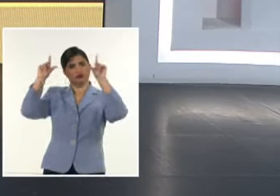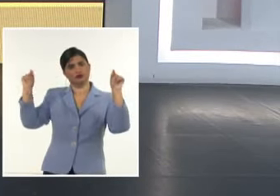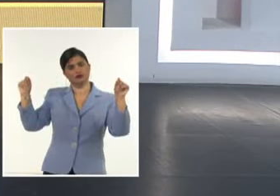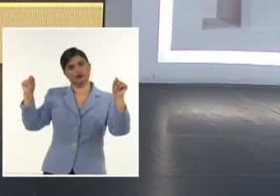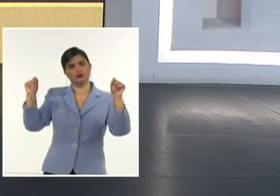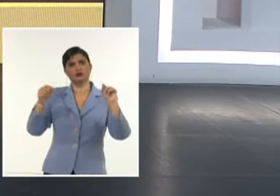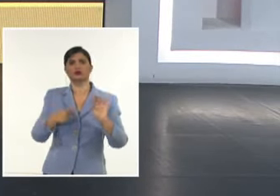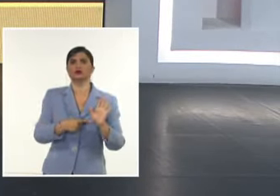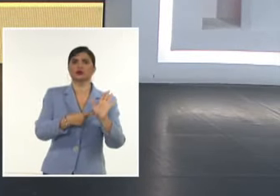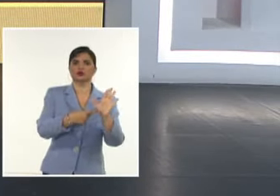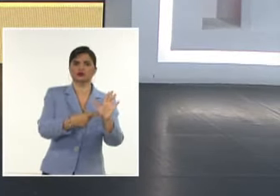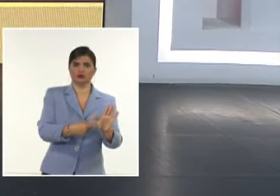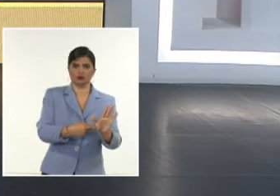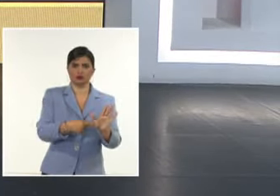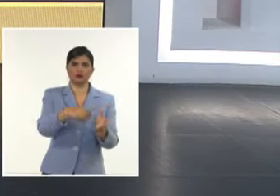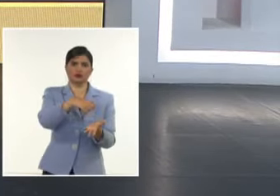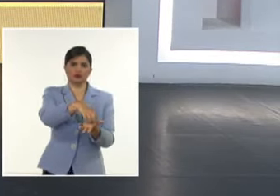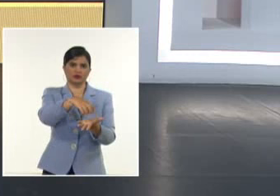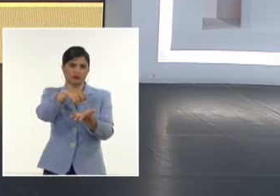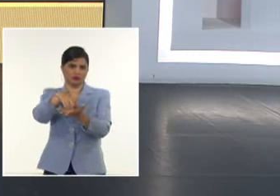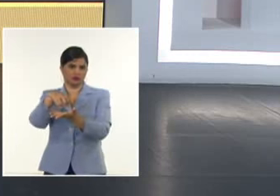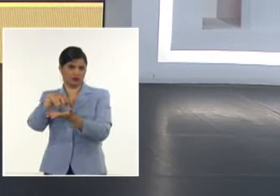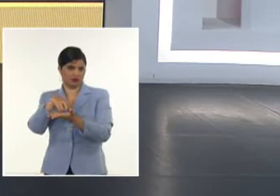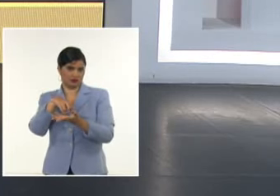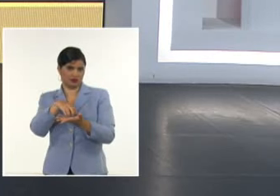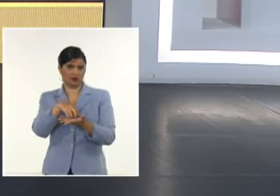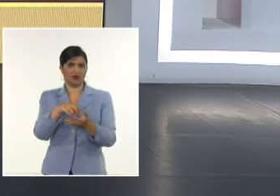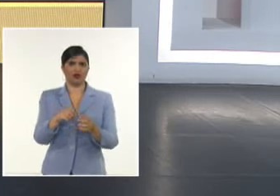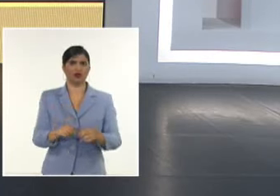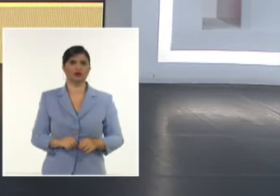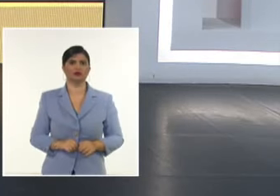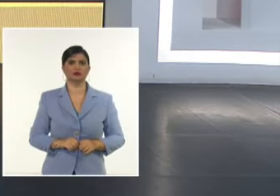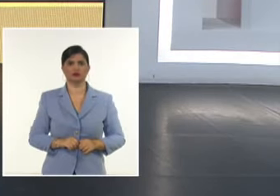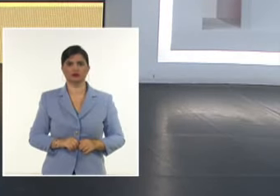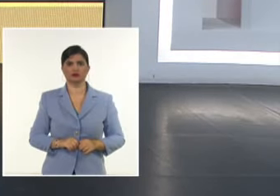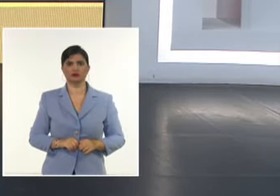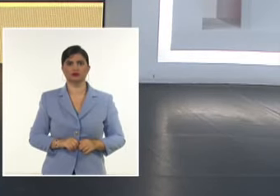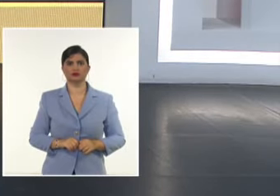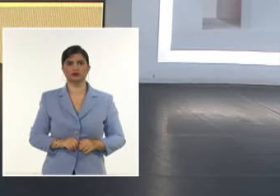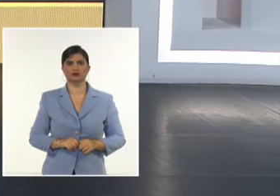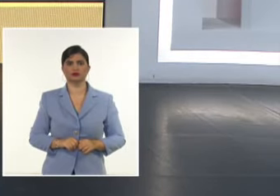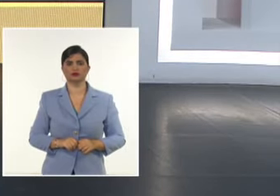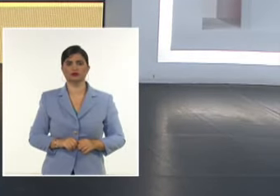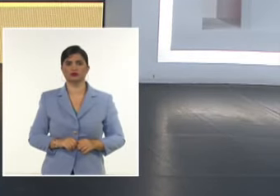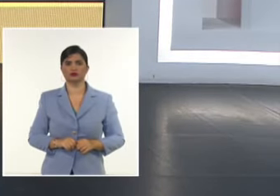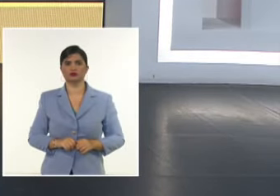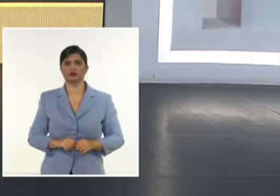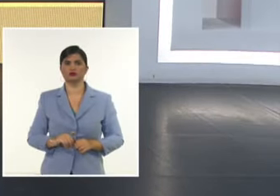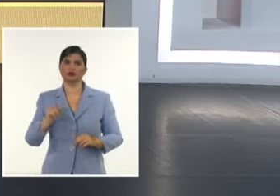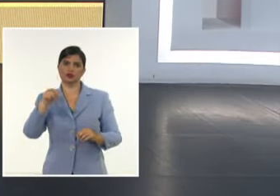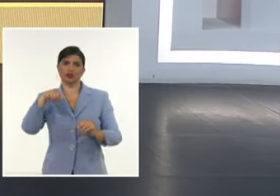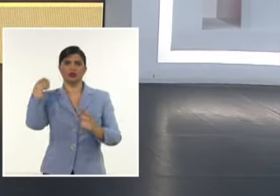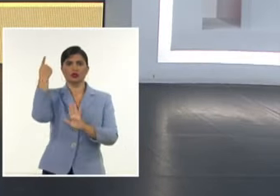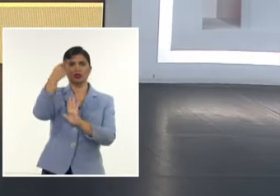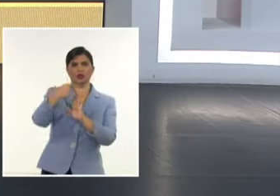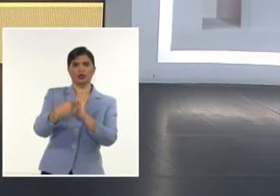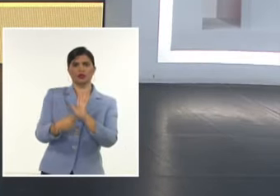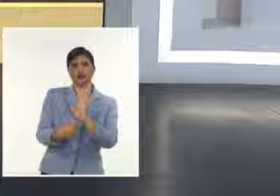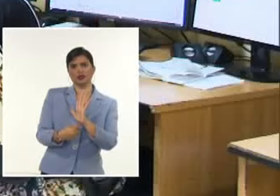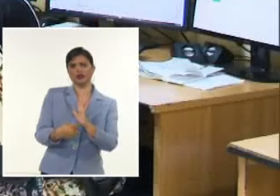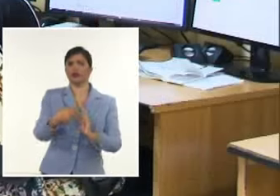ubicados En las zonas de mayor ocurrencia De movimientos telúricos ¿Por qué se ha decidido su ubicación allí? ¿Qué características tienen?